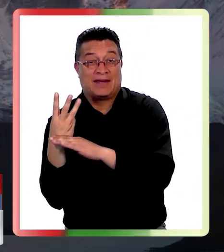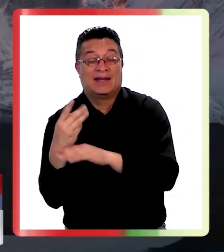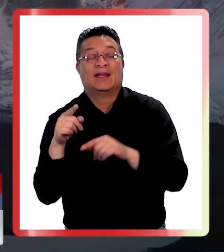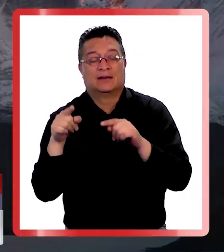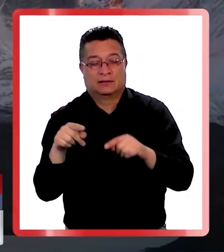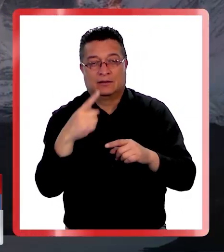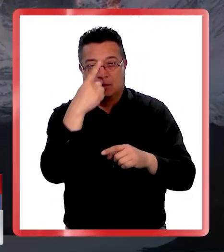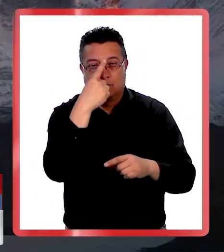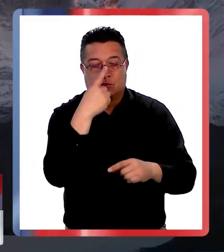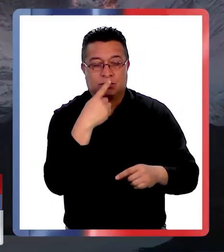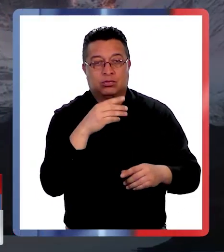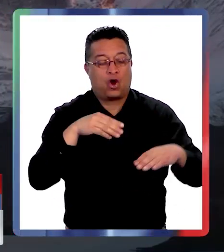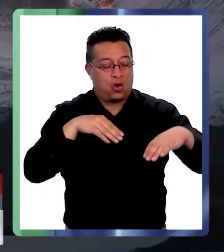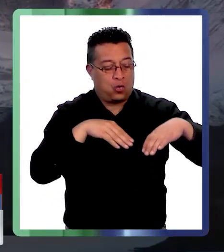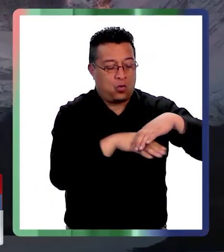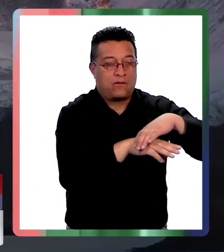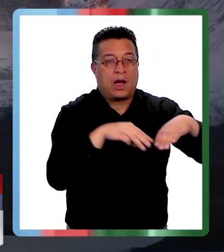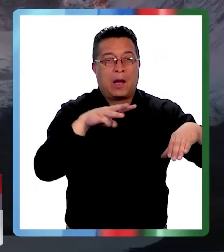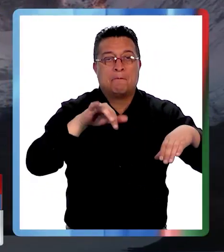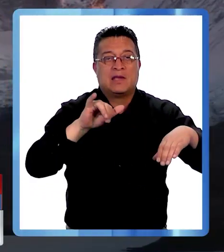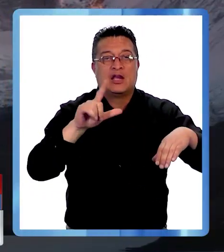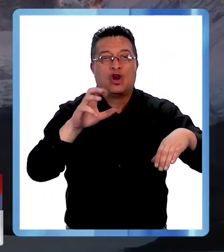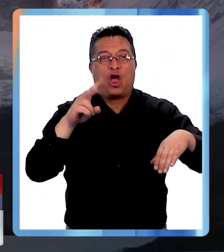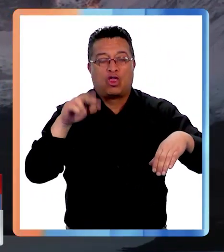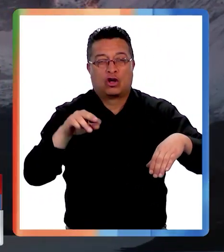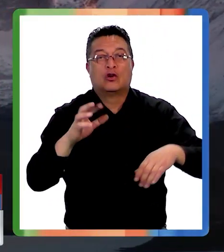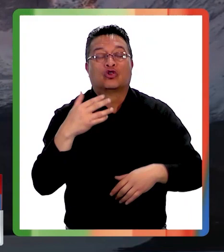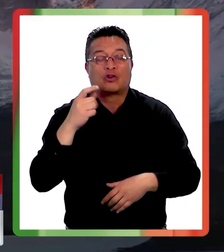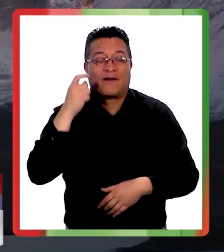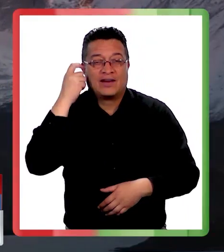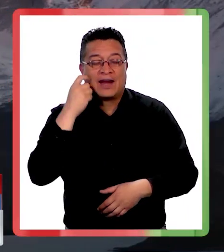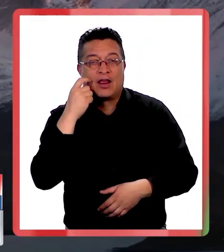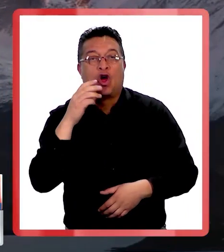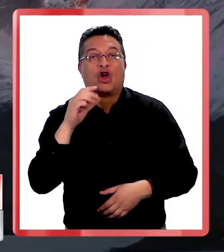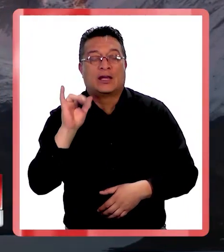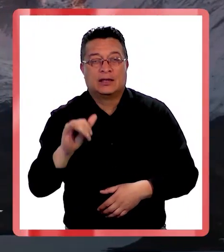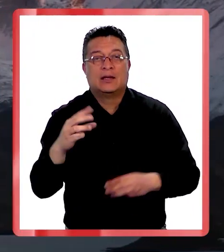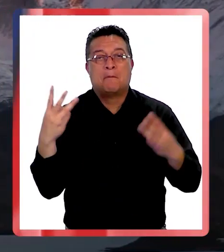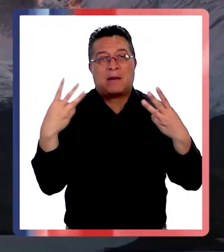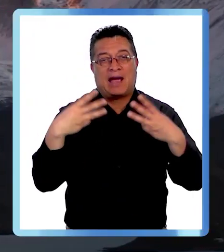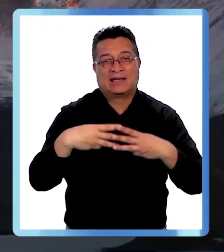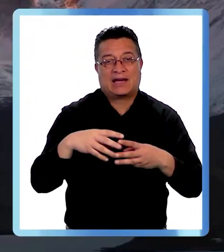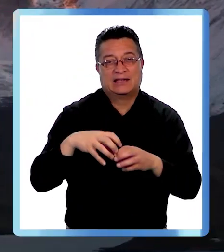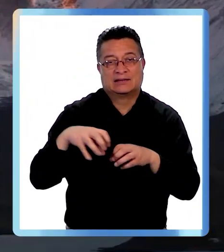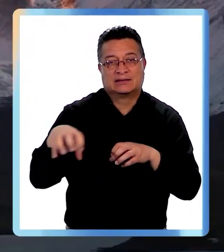el Monumento Natural Cueva del Milodón, el Parque Nacional Bernardo Higgins y la Reserva Nacional Magallanes.